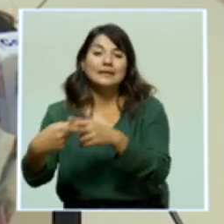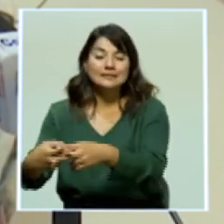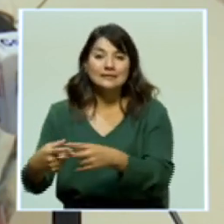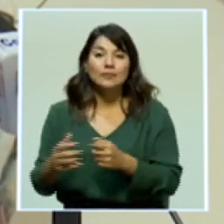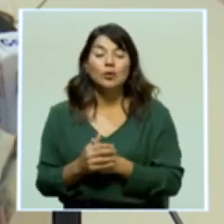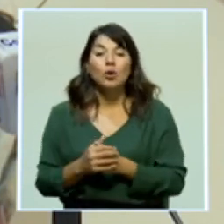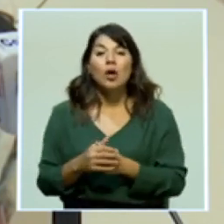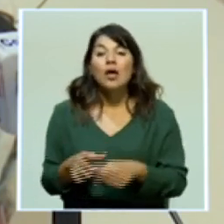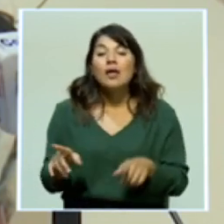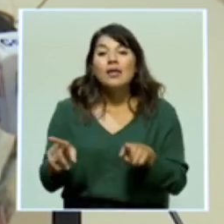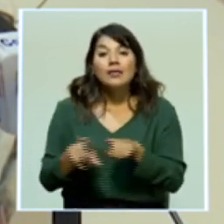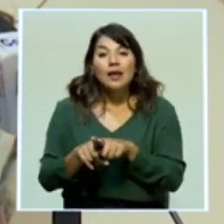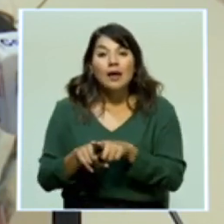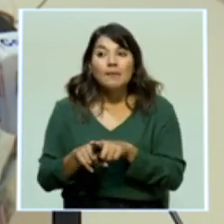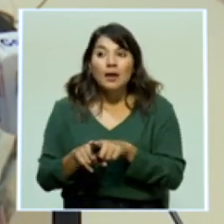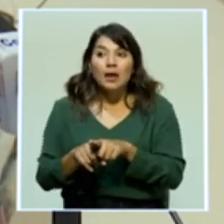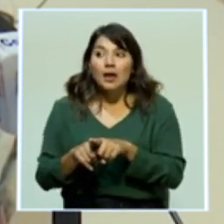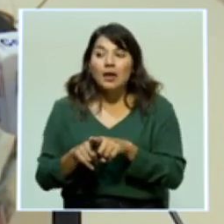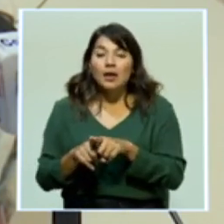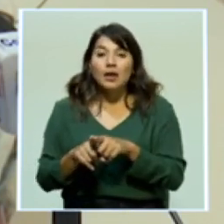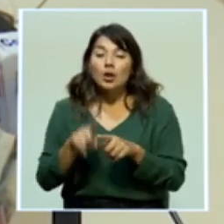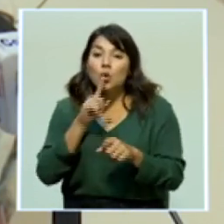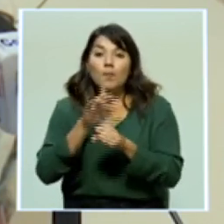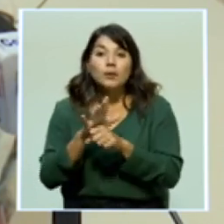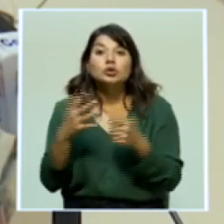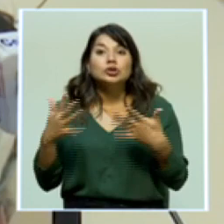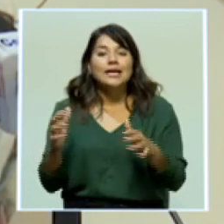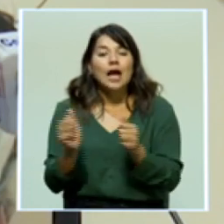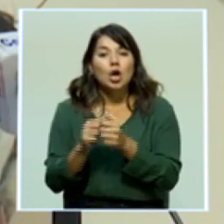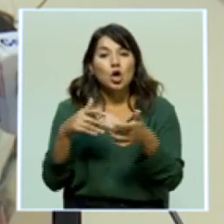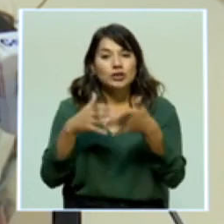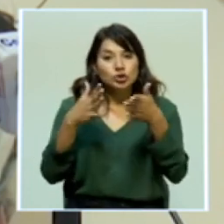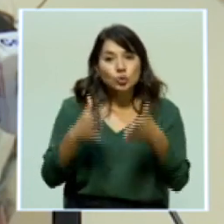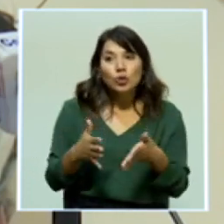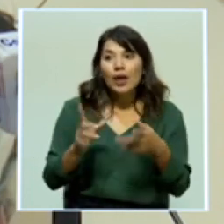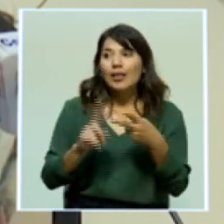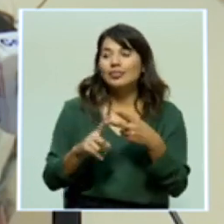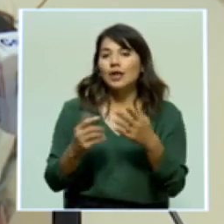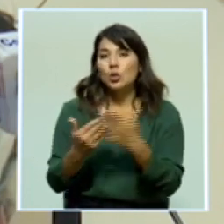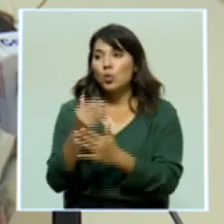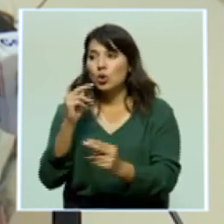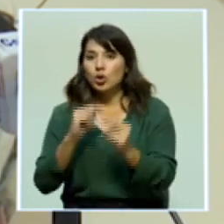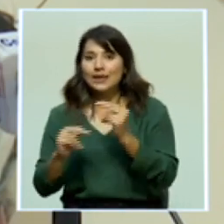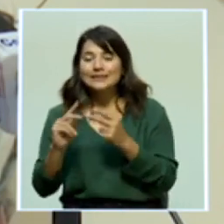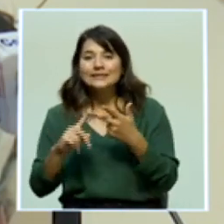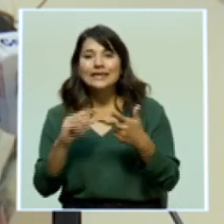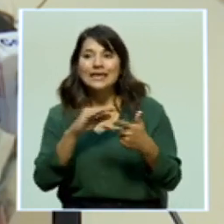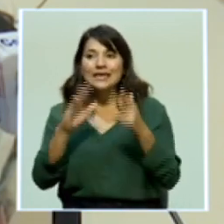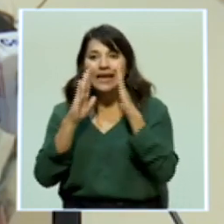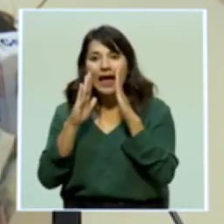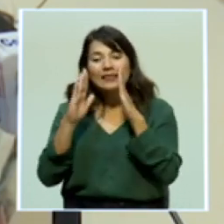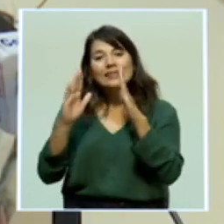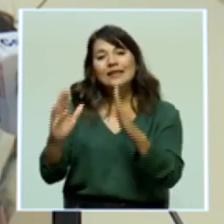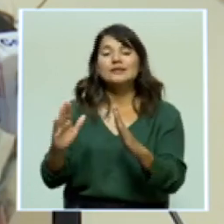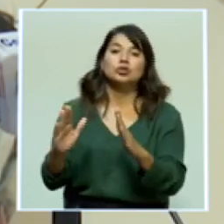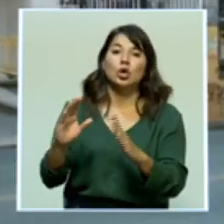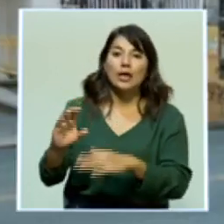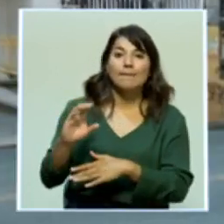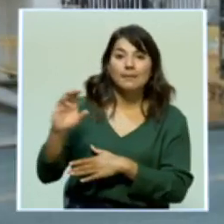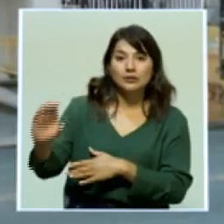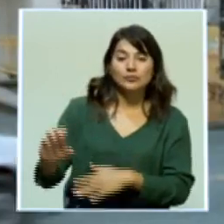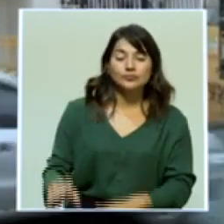año, incluyendo los compromisos con los estudiantes, la colocación de nuevos recursos y la atención de inversiones y de gastos operativos.